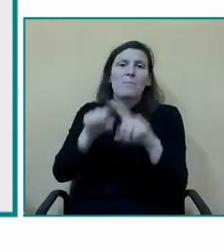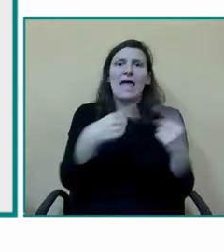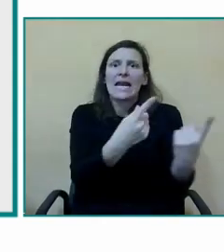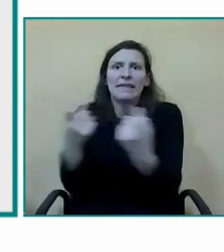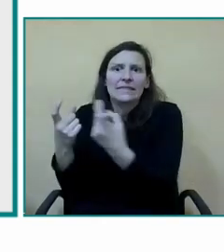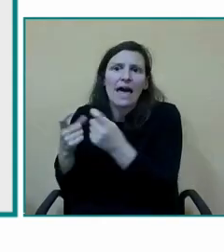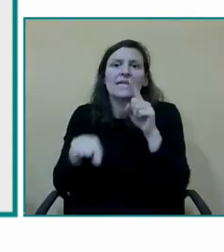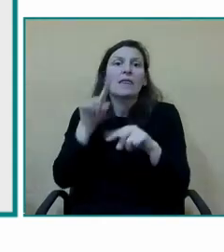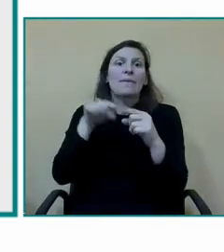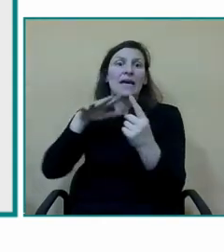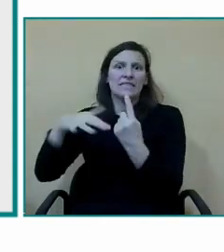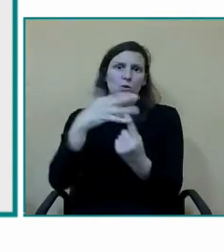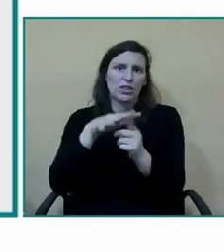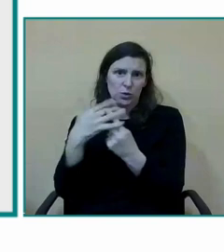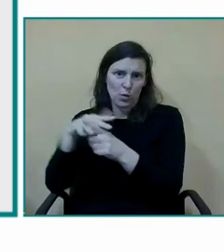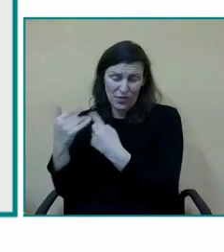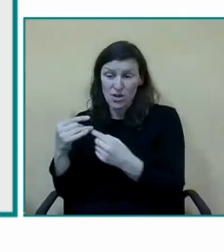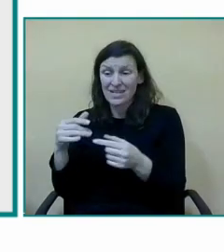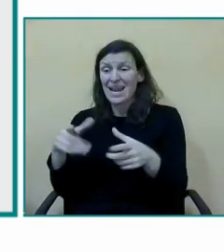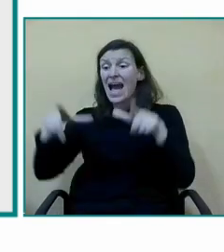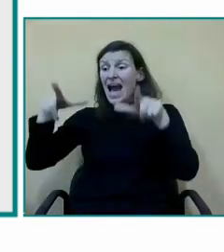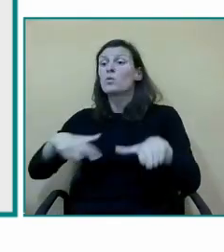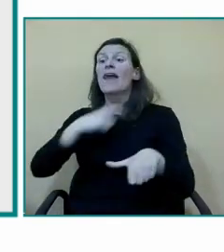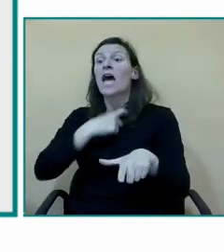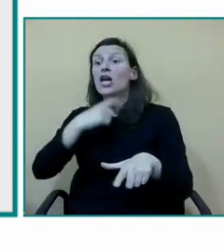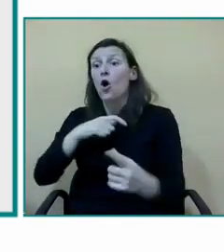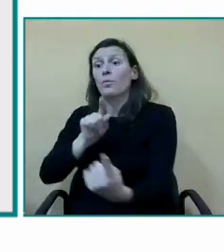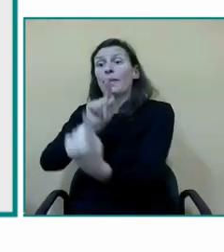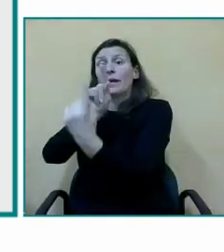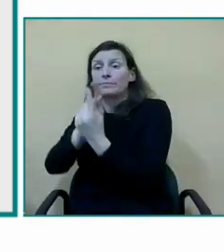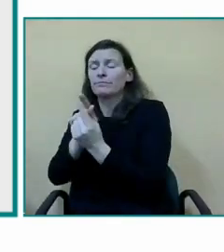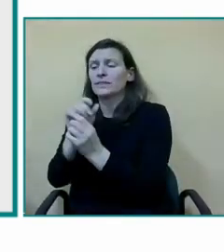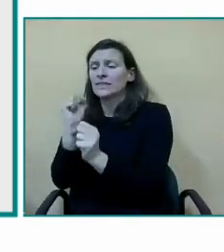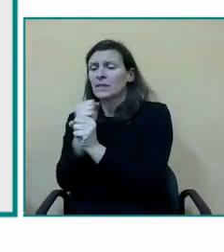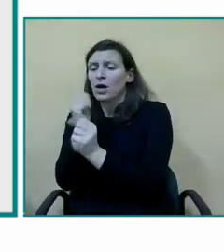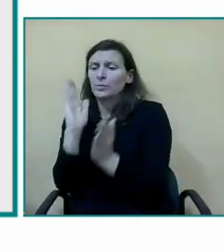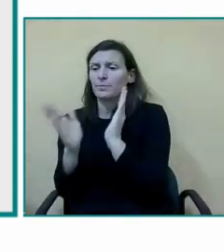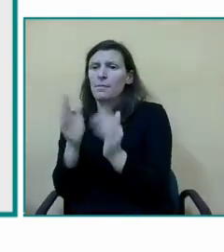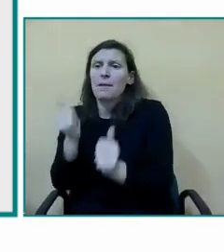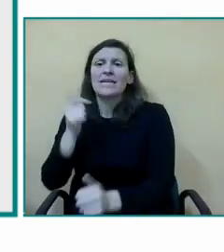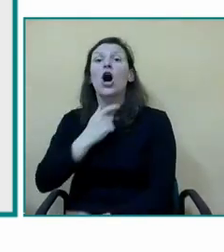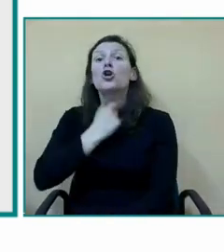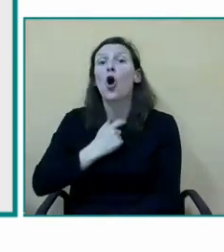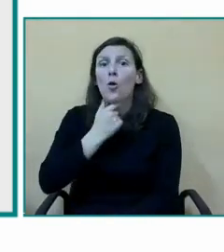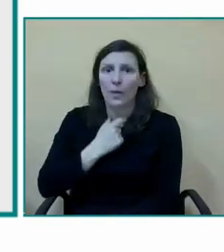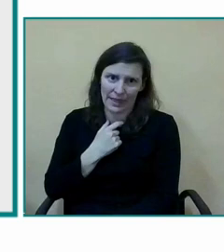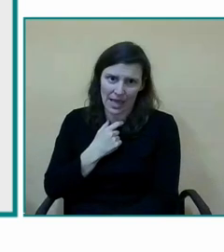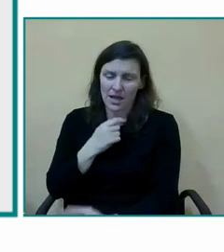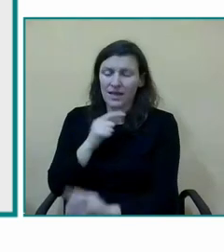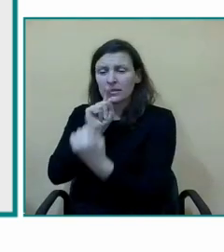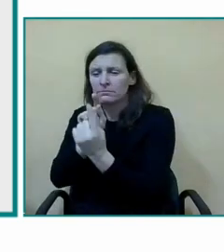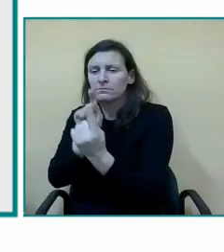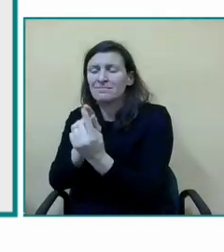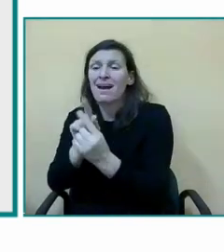de cada alumno y del objetivo que queremos trabajar en todo momento dicho trabajo logopédico se ajusta al momento individual